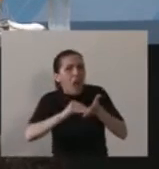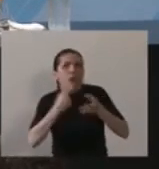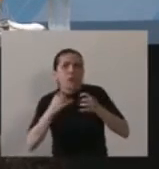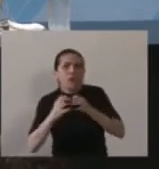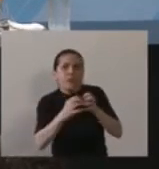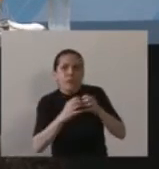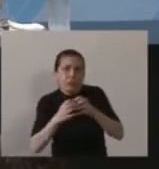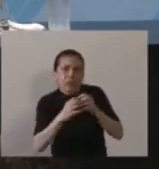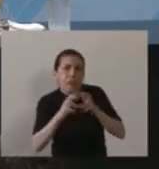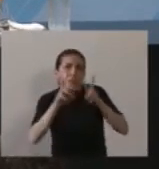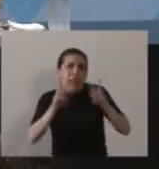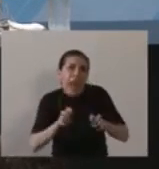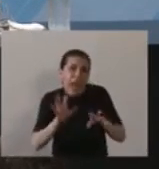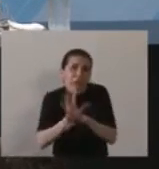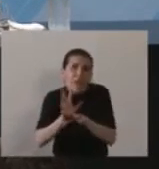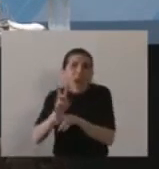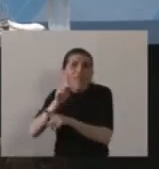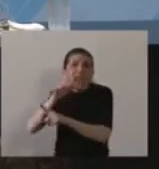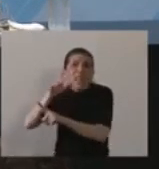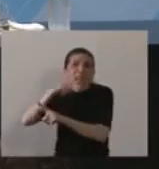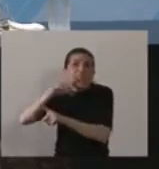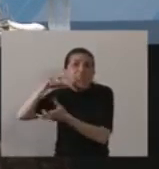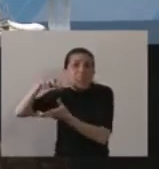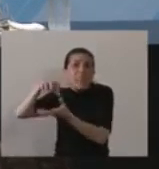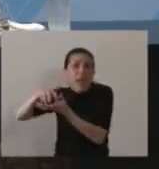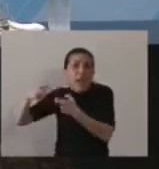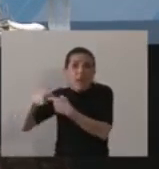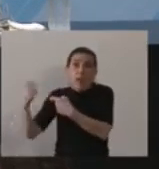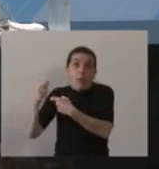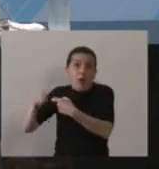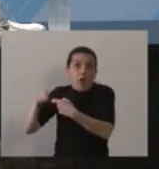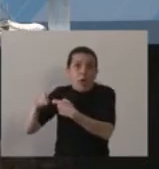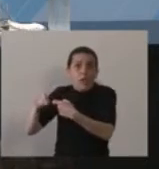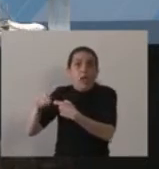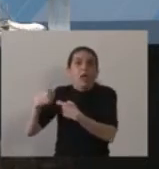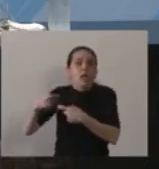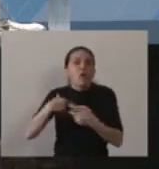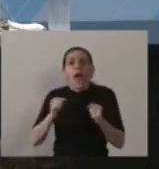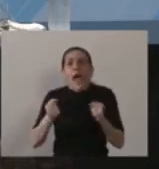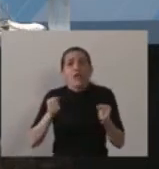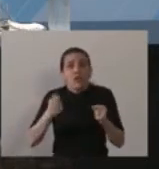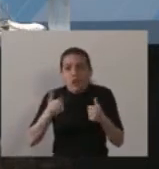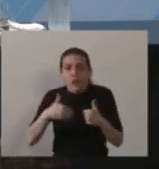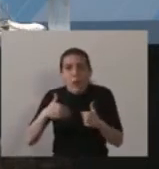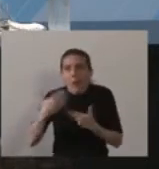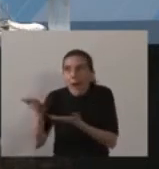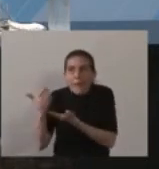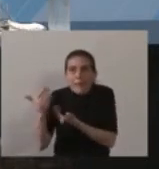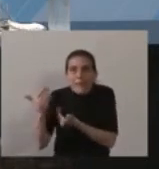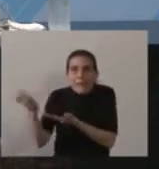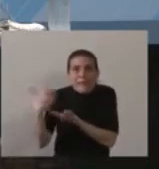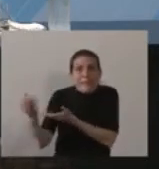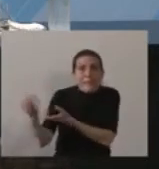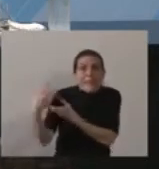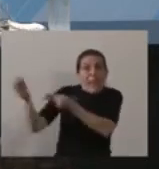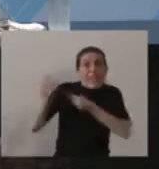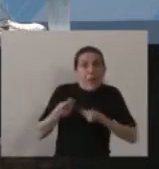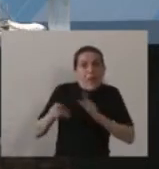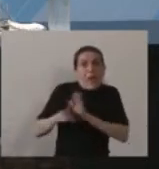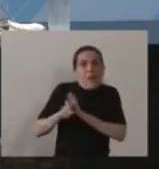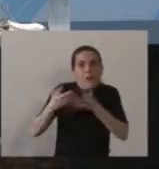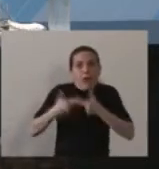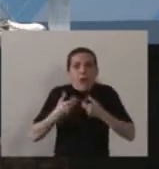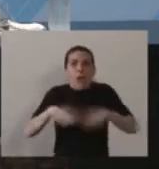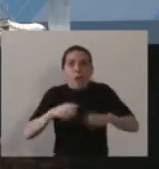bueno, es la expropiación de Vicentín. Pero por supuesto vamos a estar ansiosos y ansiosas de recibir ese proyecto para empezar a discutirlo. Es,